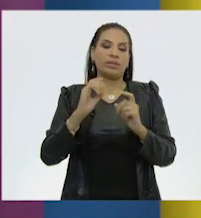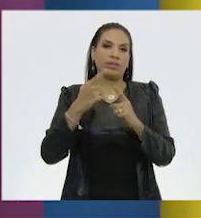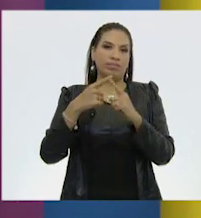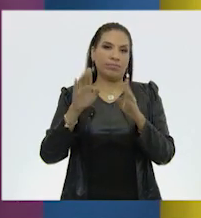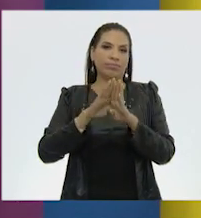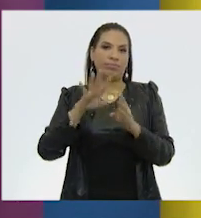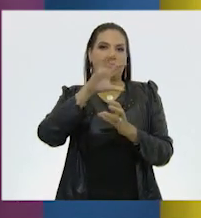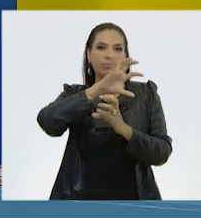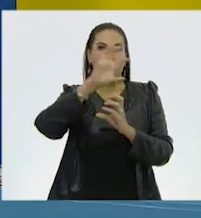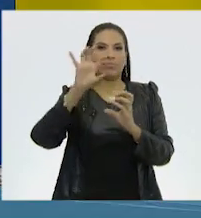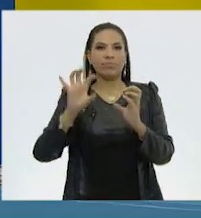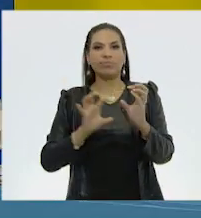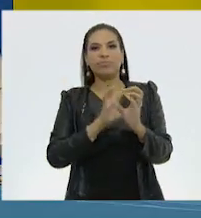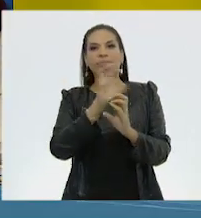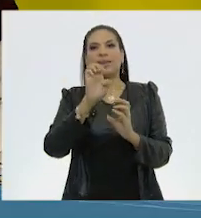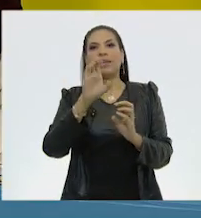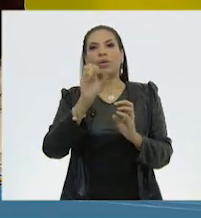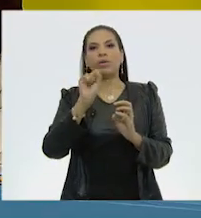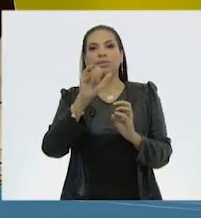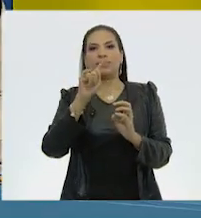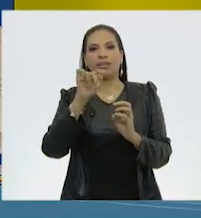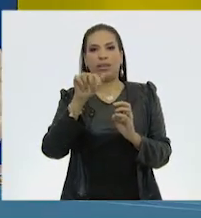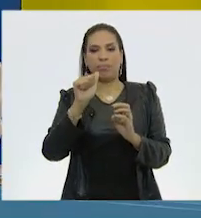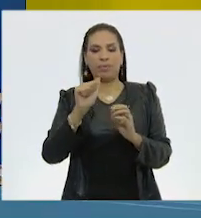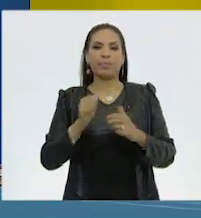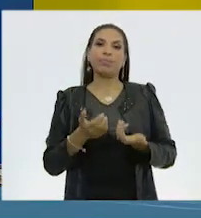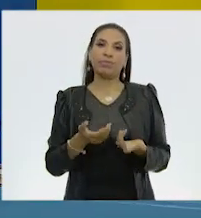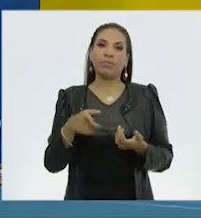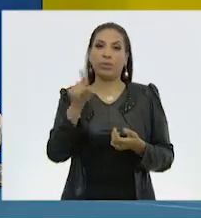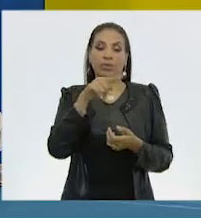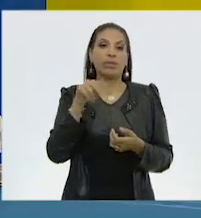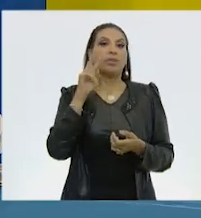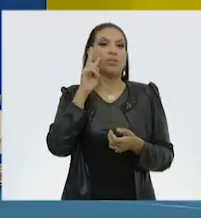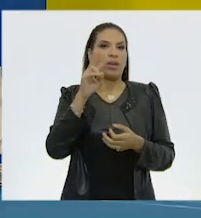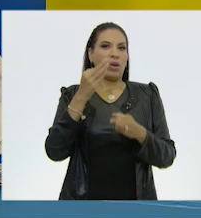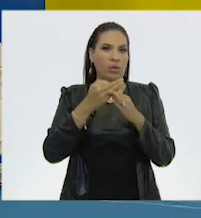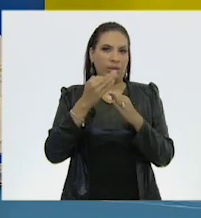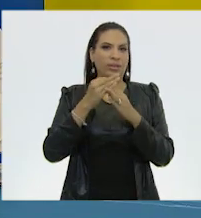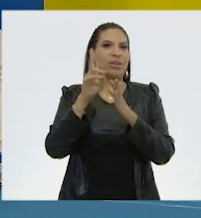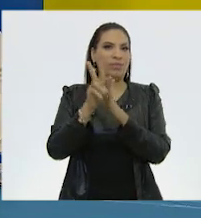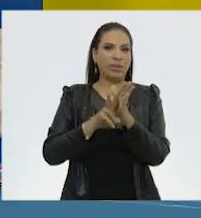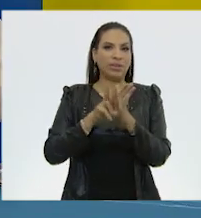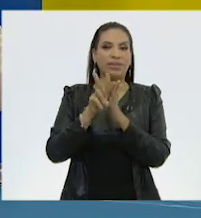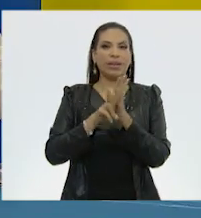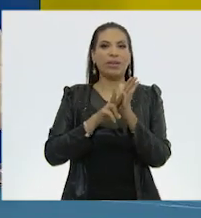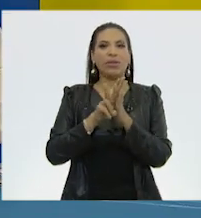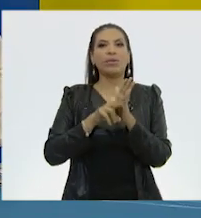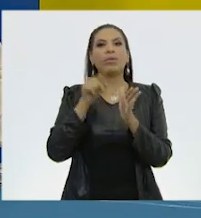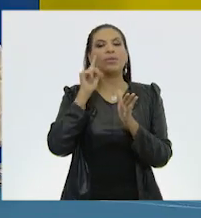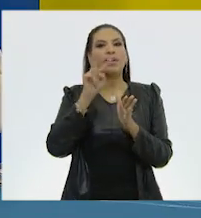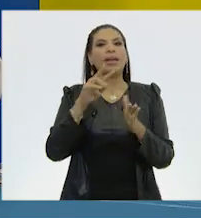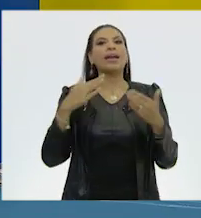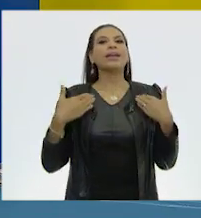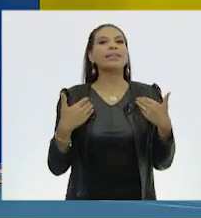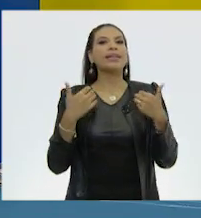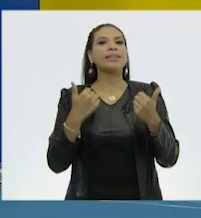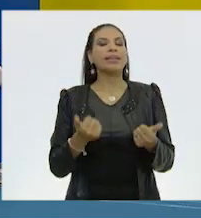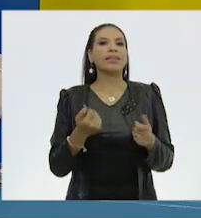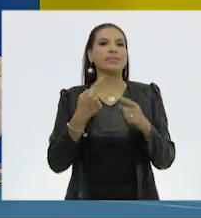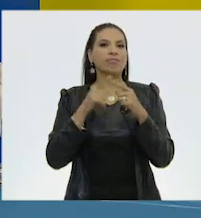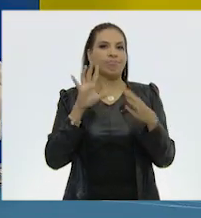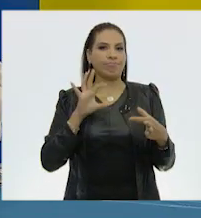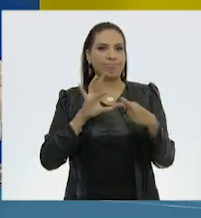ecosistemas. Así es. ¿Les parece si vemos el siguiente video y con él vamos a entender la